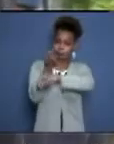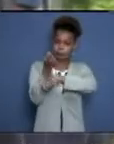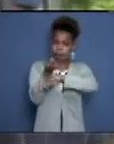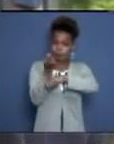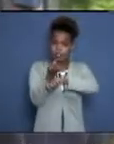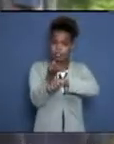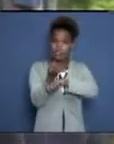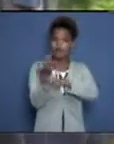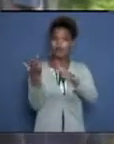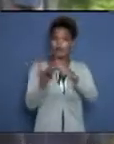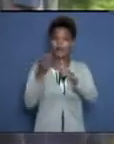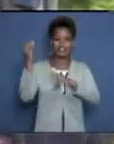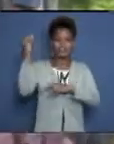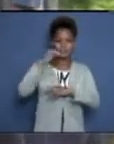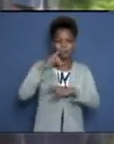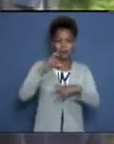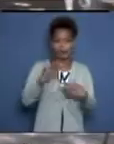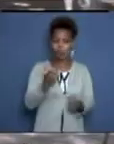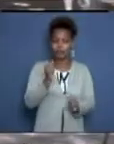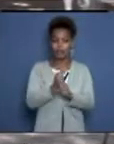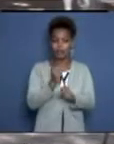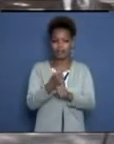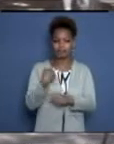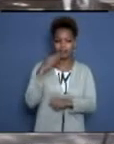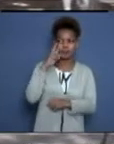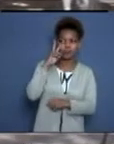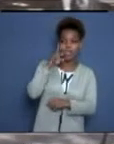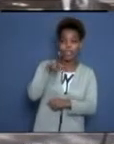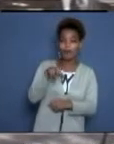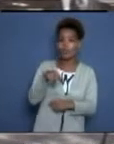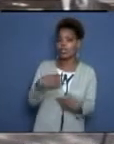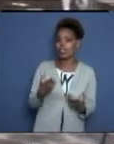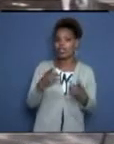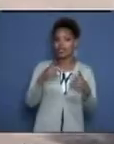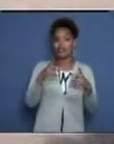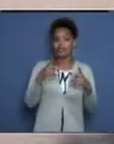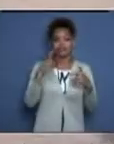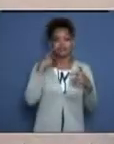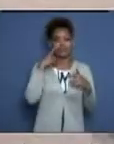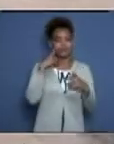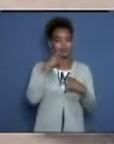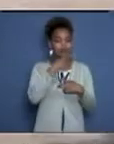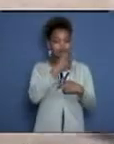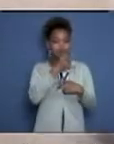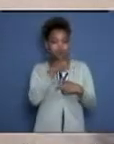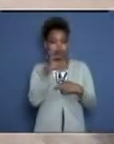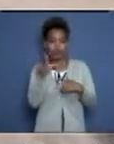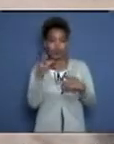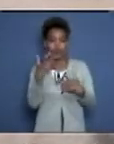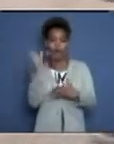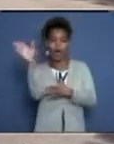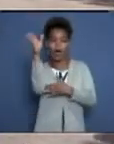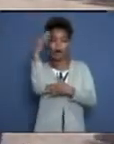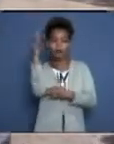precisamente, doctora, licenciada, imágenes de la jornada ayer del abanderamiento de este grupo de transportistas privados y